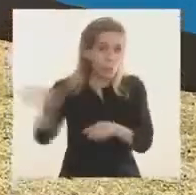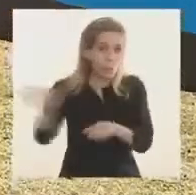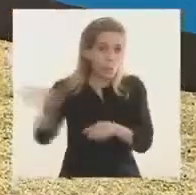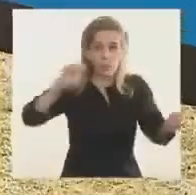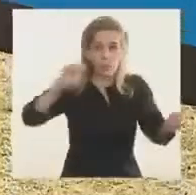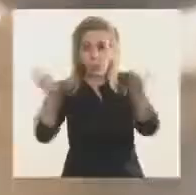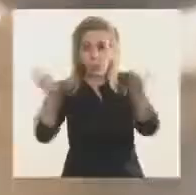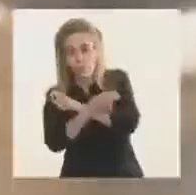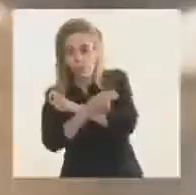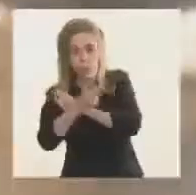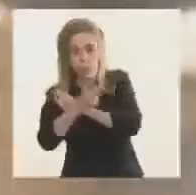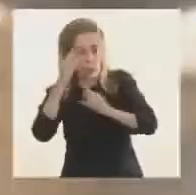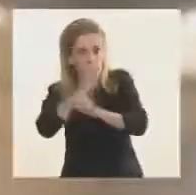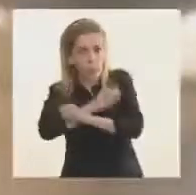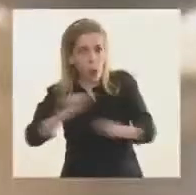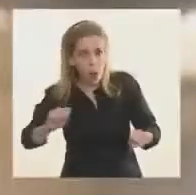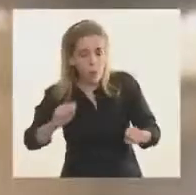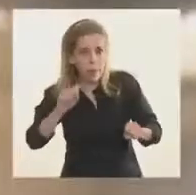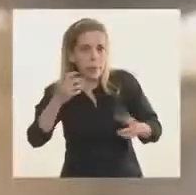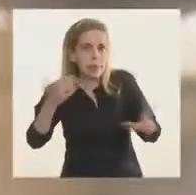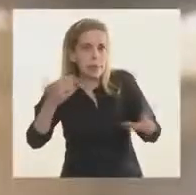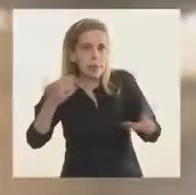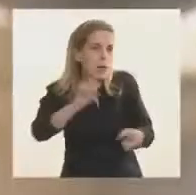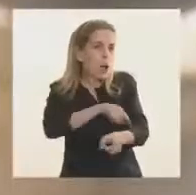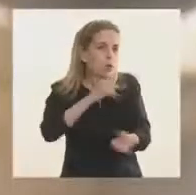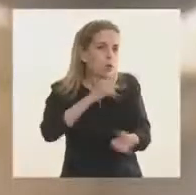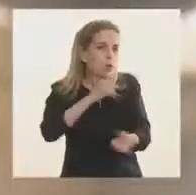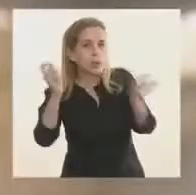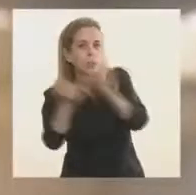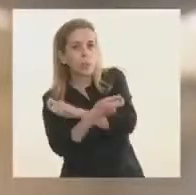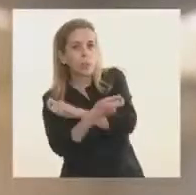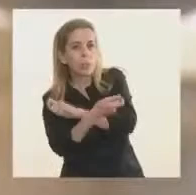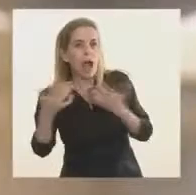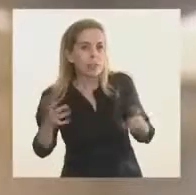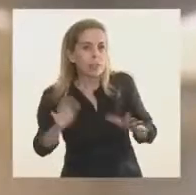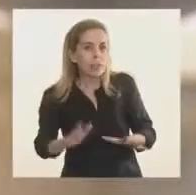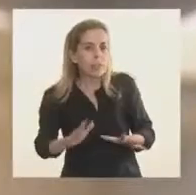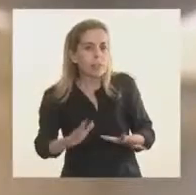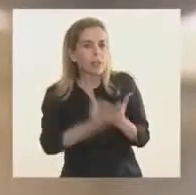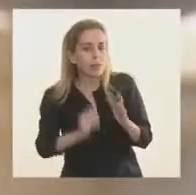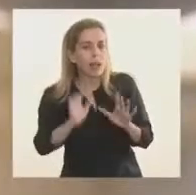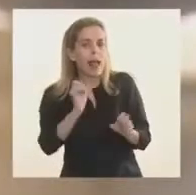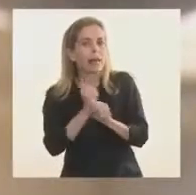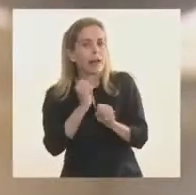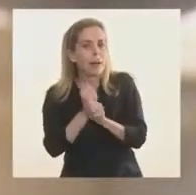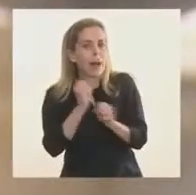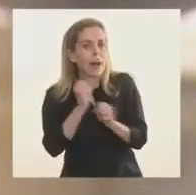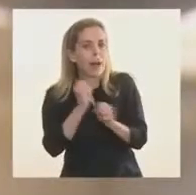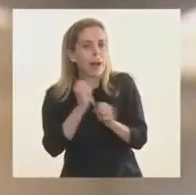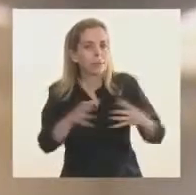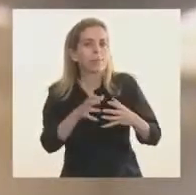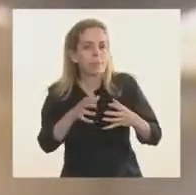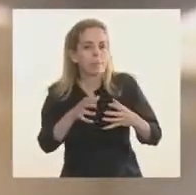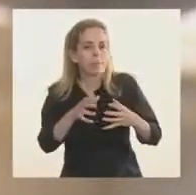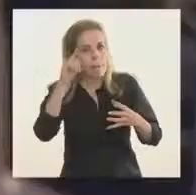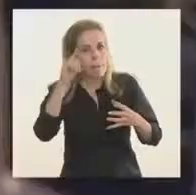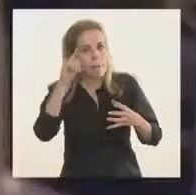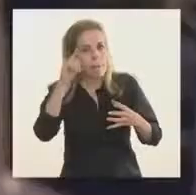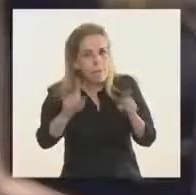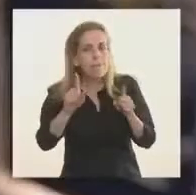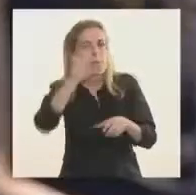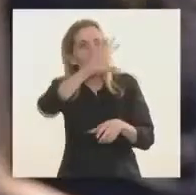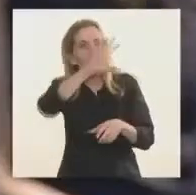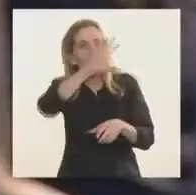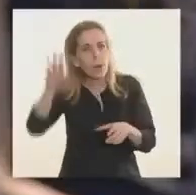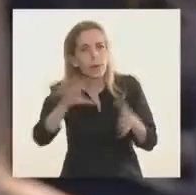con nuestros sueños, adaptándose a la realidad que vivimos, trabajar unidos, trabajar con sentido federal, es